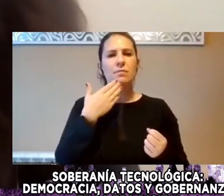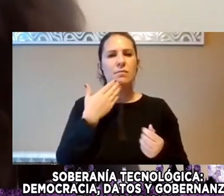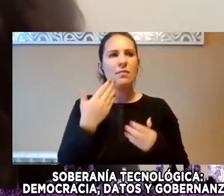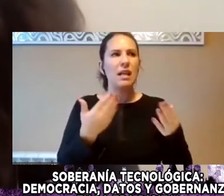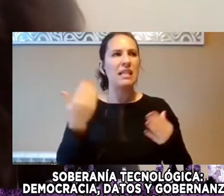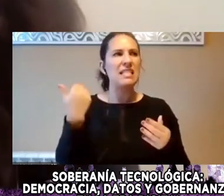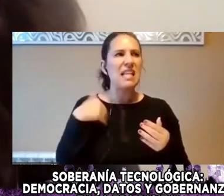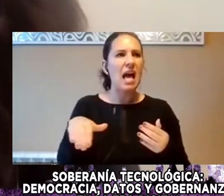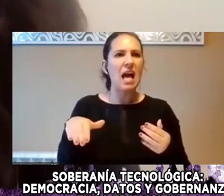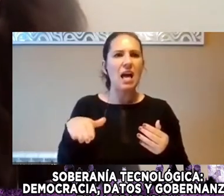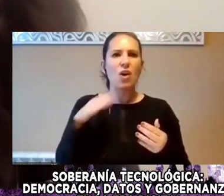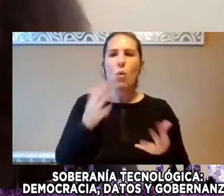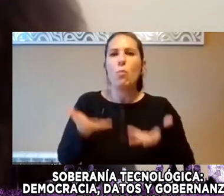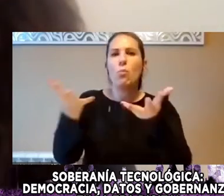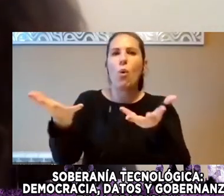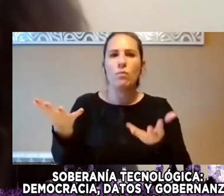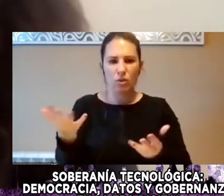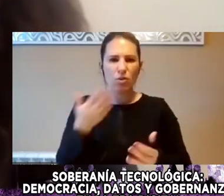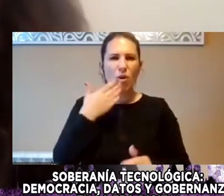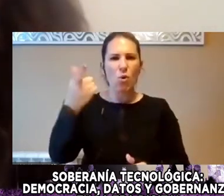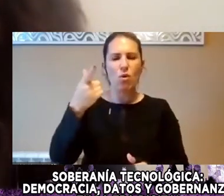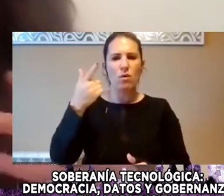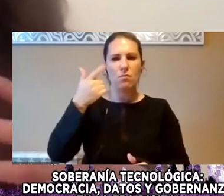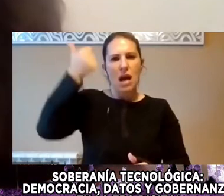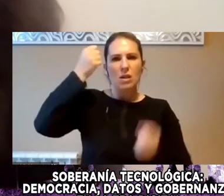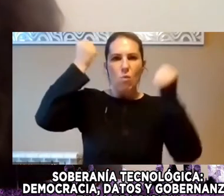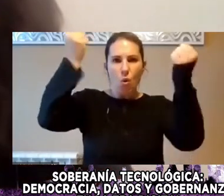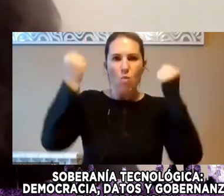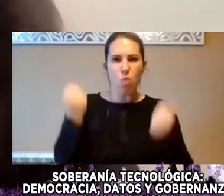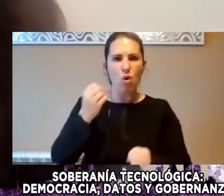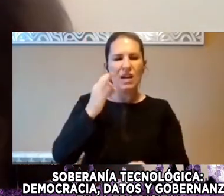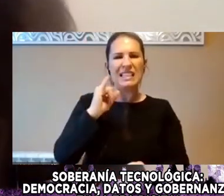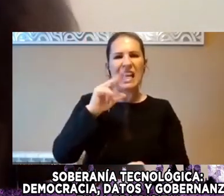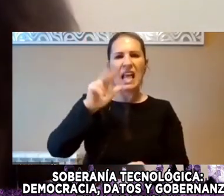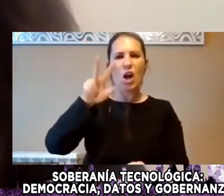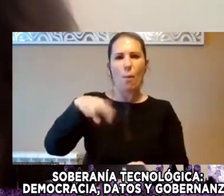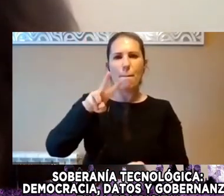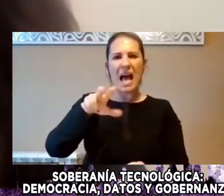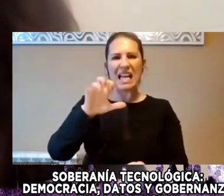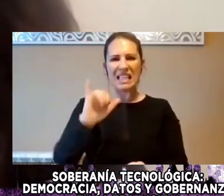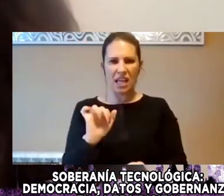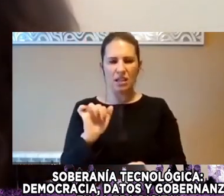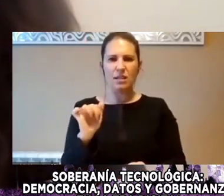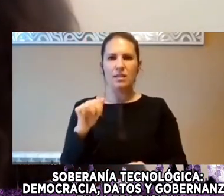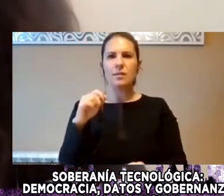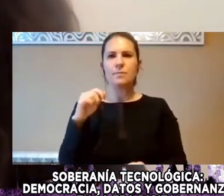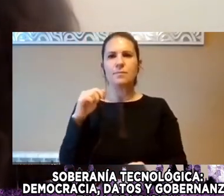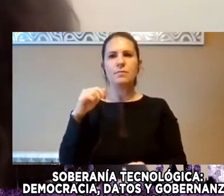Los Gigantes De Silicon Valley Entonces Esta Década Esta Década